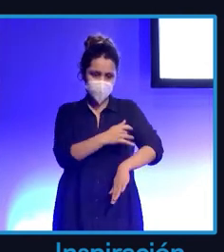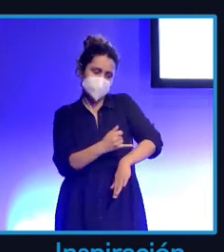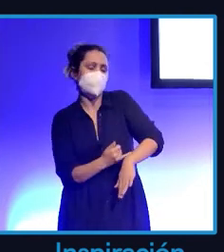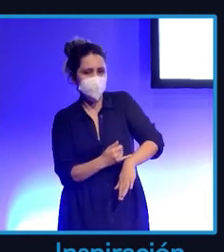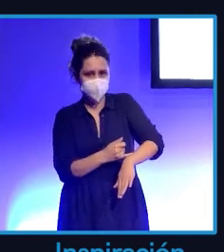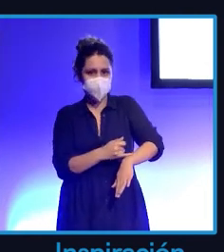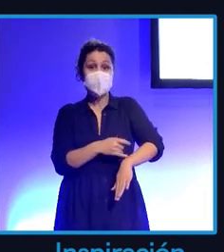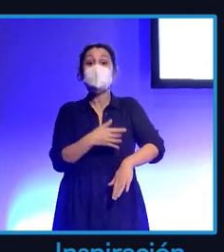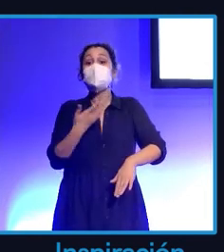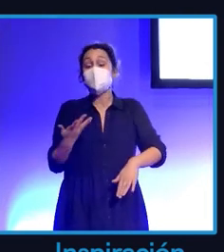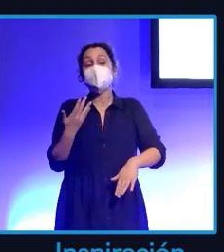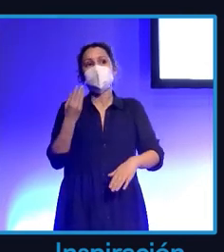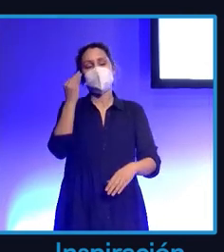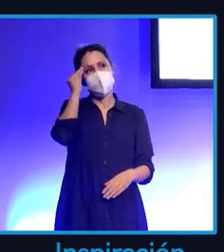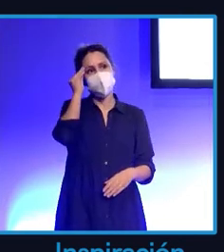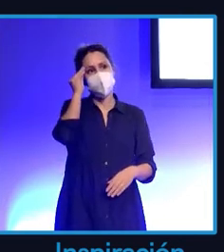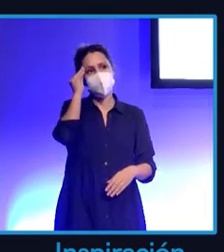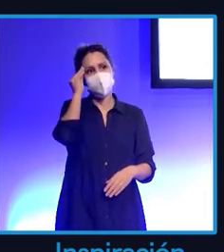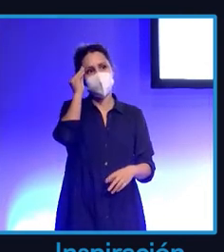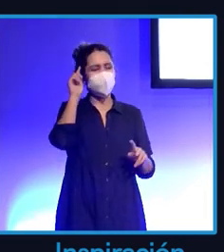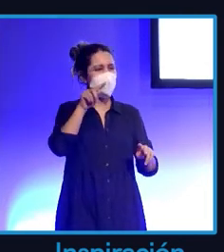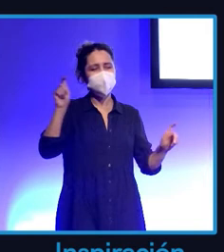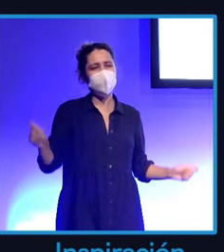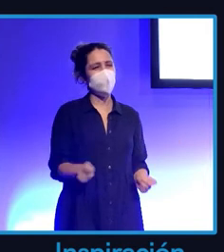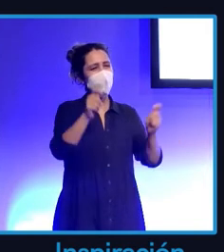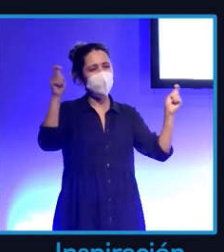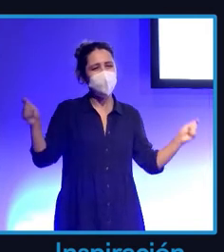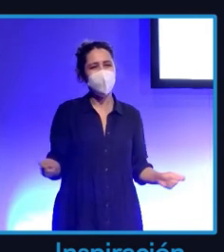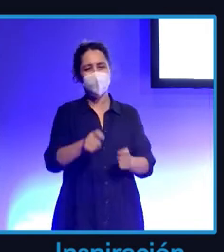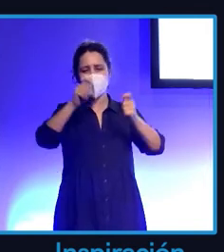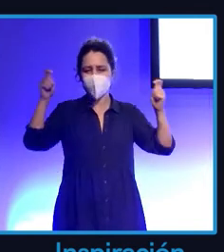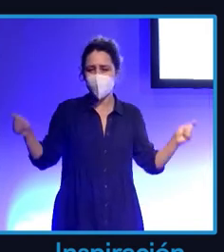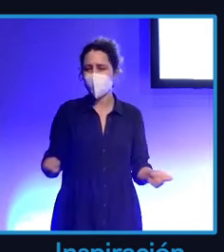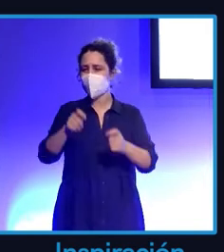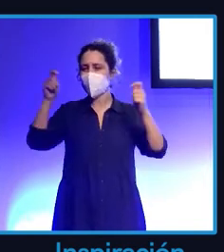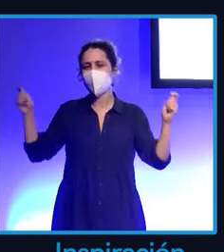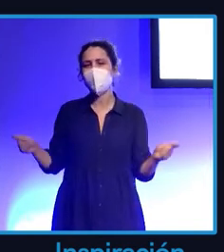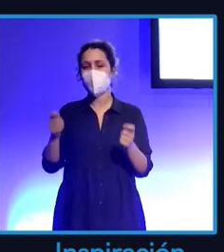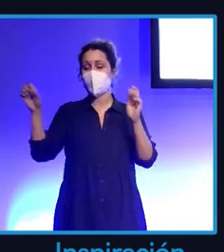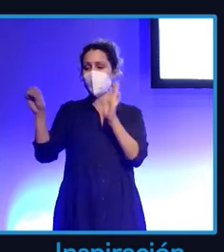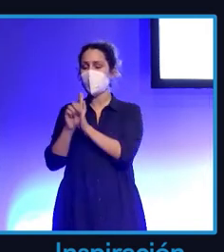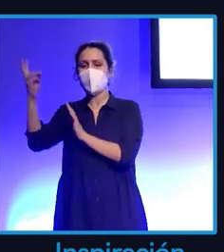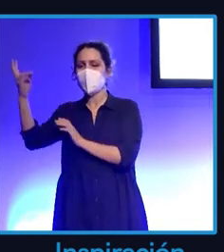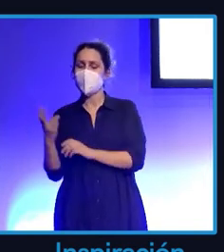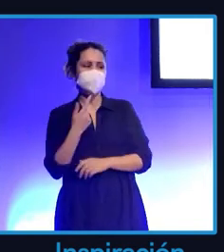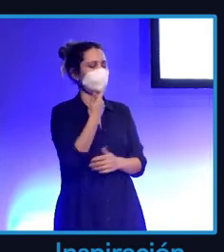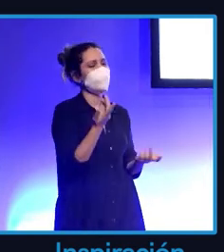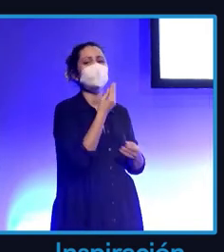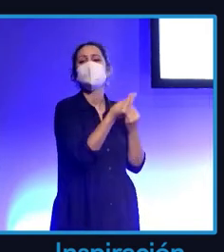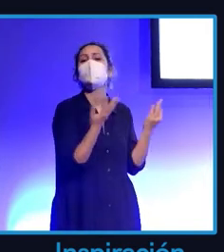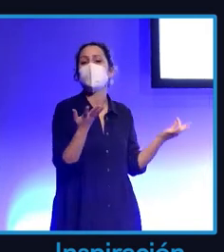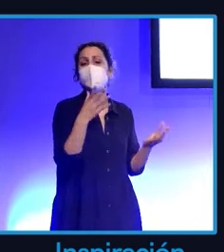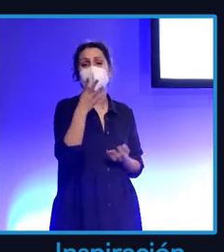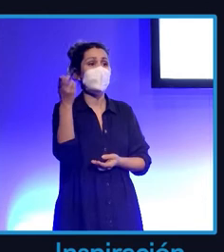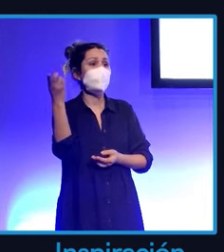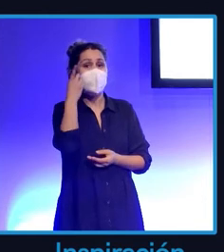Y se me plantea la duda de si estamos en una saturación. Sobre todo las marcas que llegan y que nos dicen qué tengo que hacer, qué hago. Quiero estar en el móvil porque